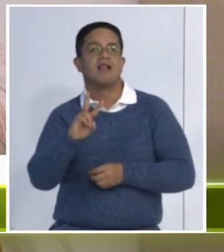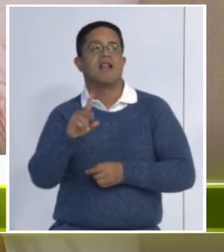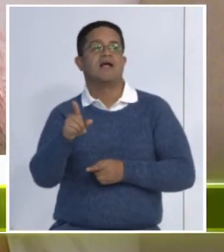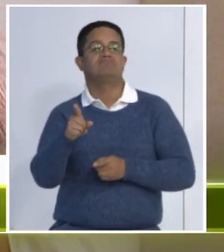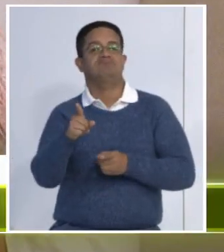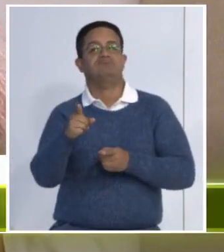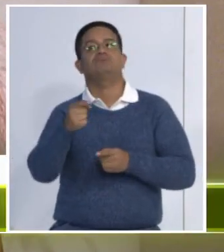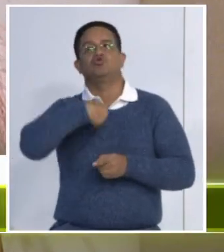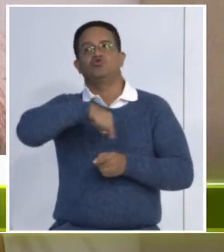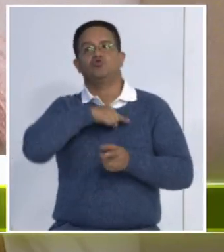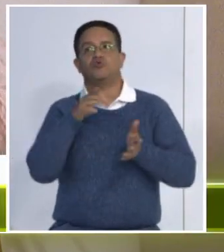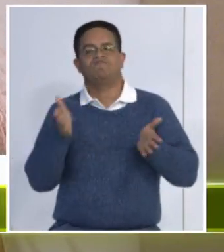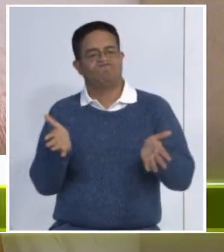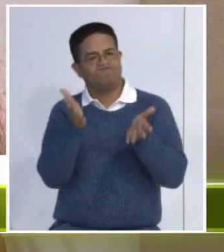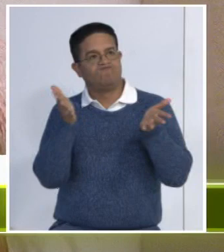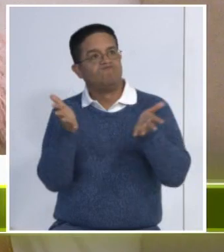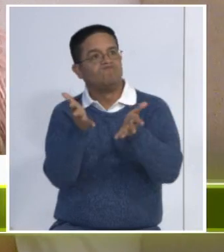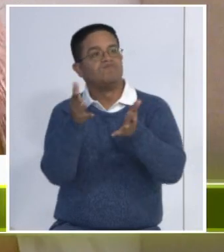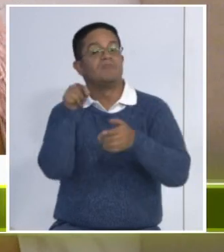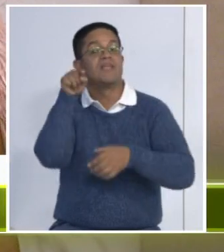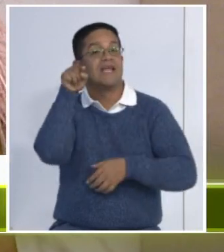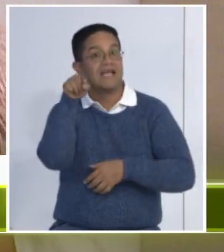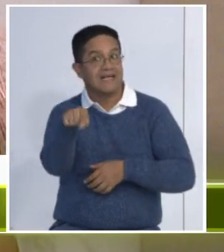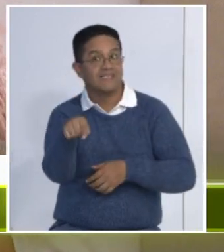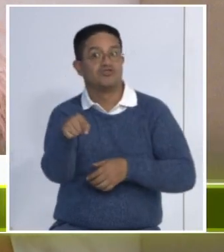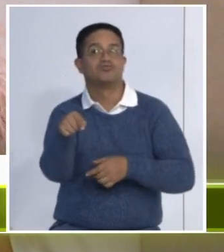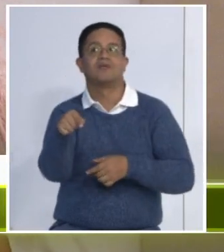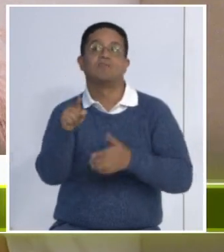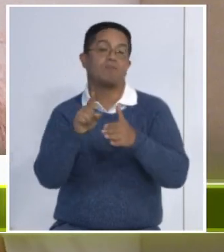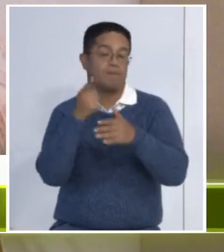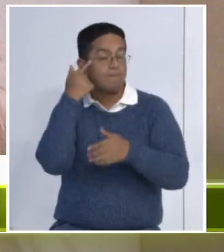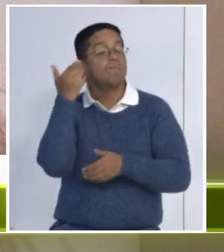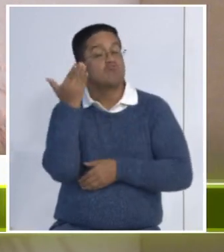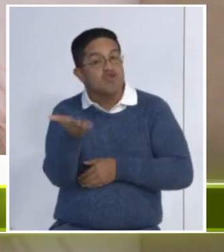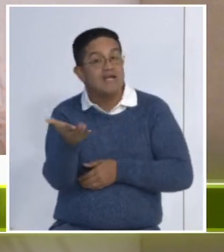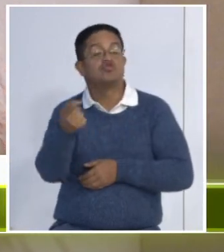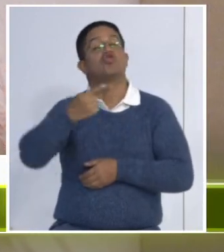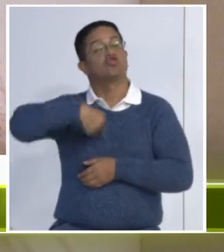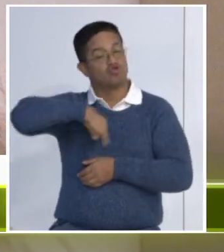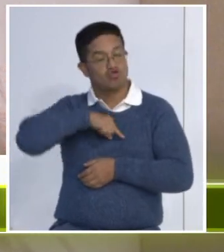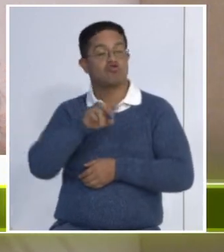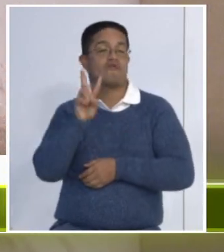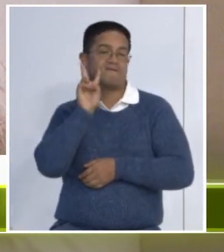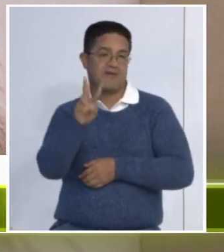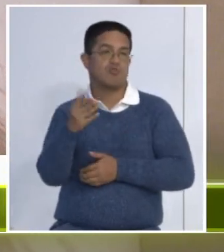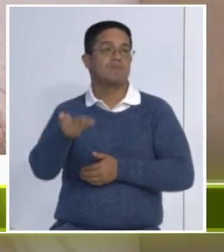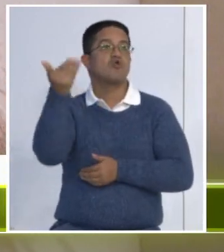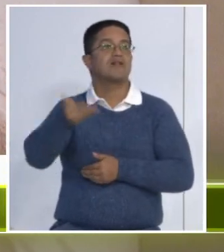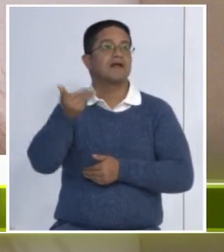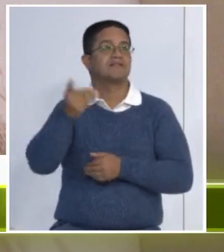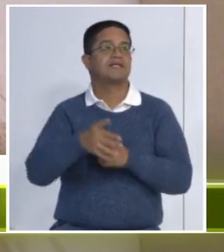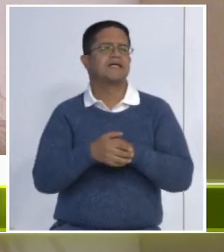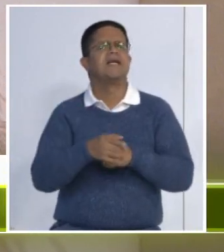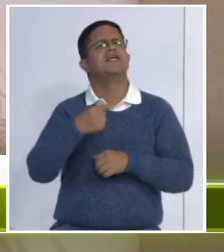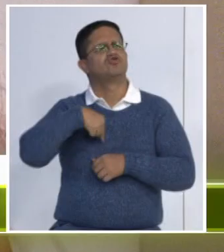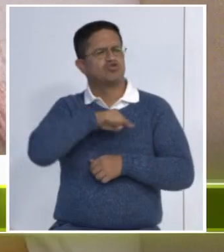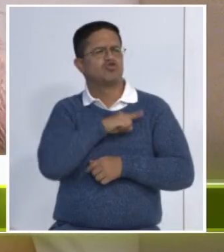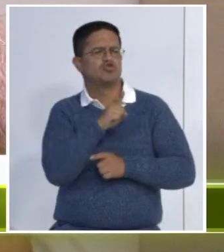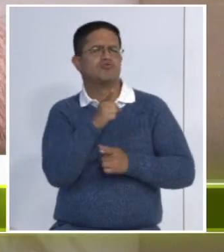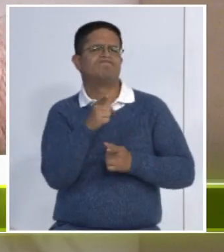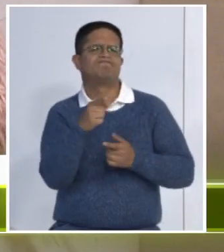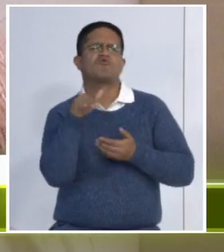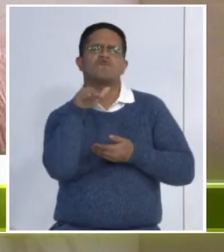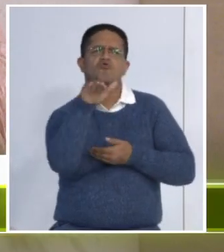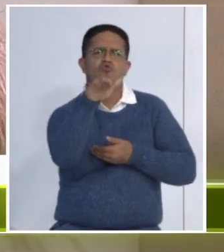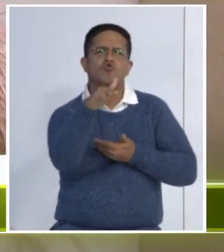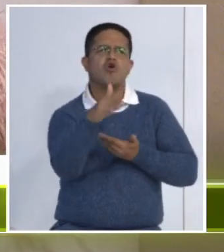sociedad. Eso le da un plus y un realce importantísimo a este triológico. Y vamos a continuar haciendo cursos de ese tipo porque